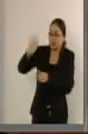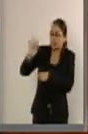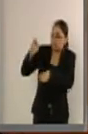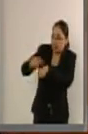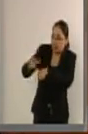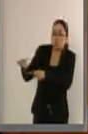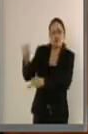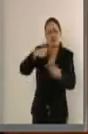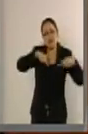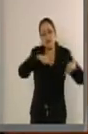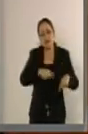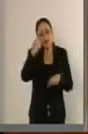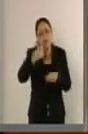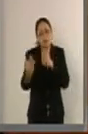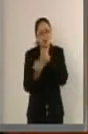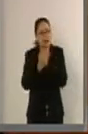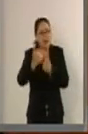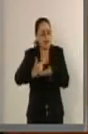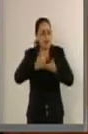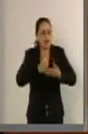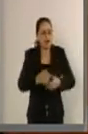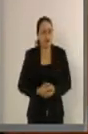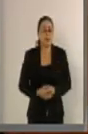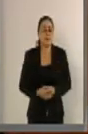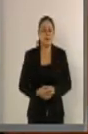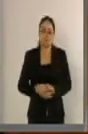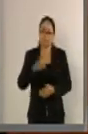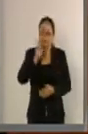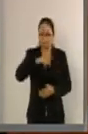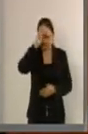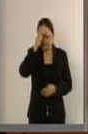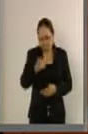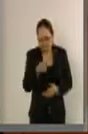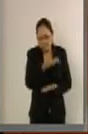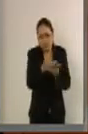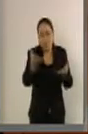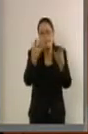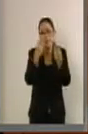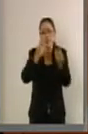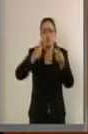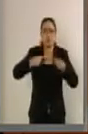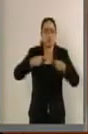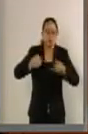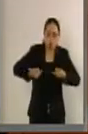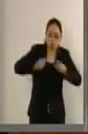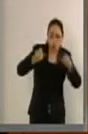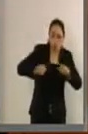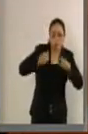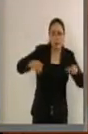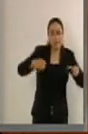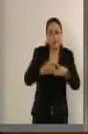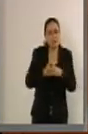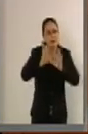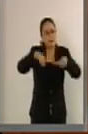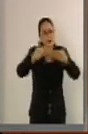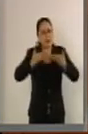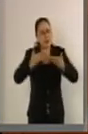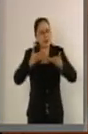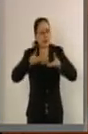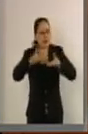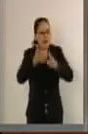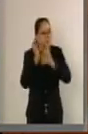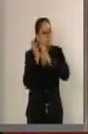vida por nosotros. Toda mi admiración para los miles de jóvenes que han tomado las calles.